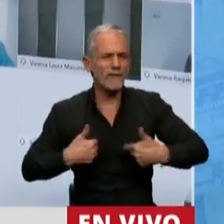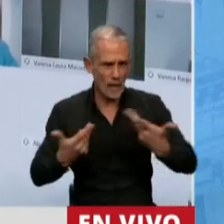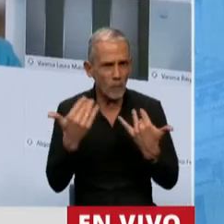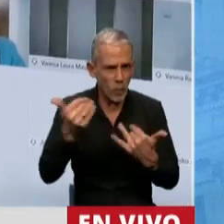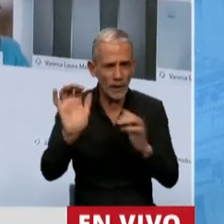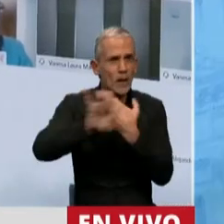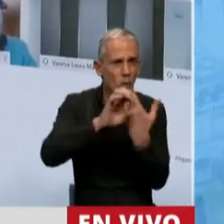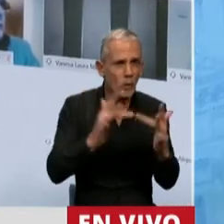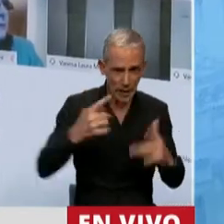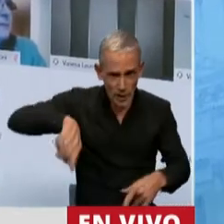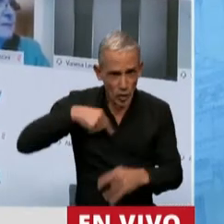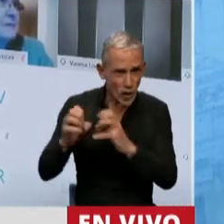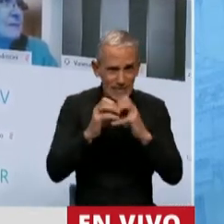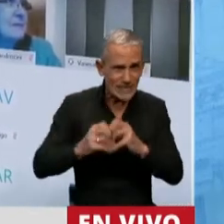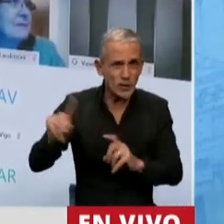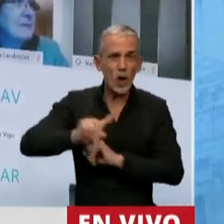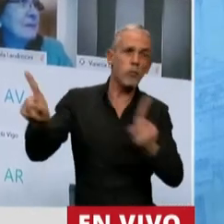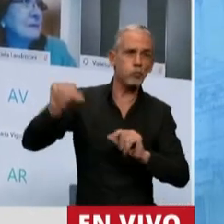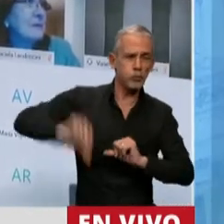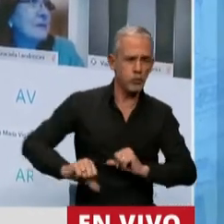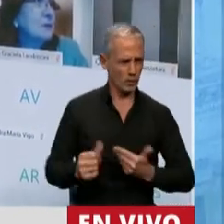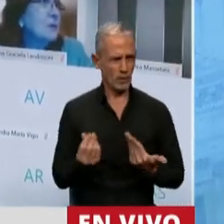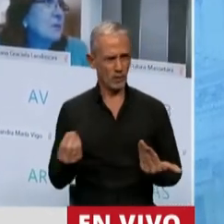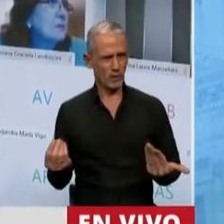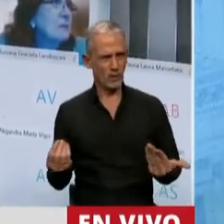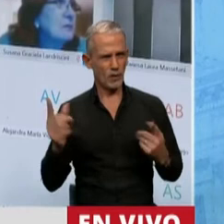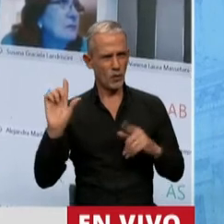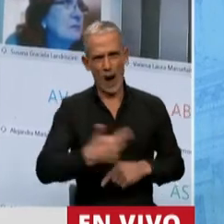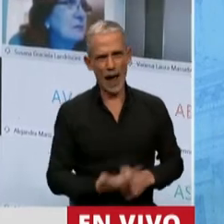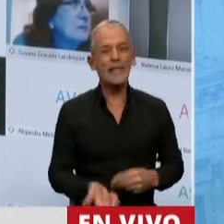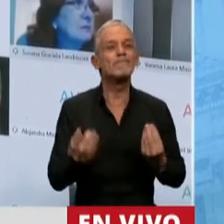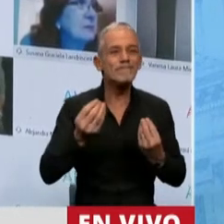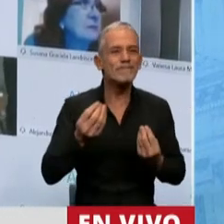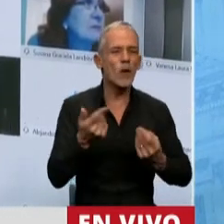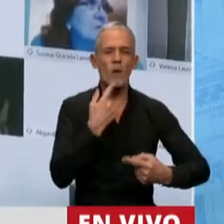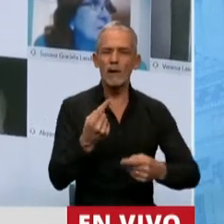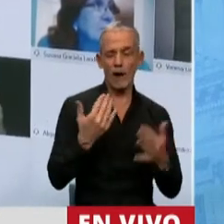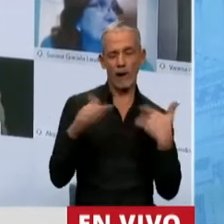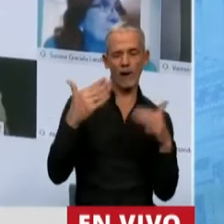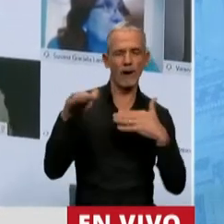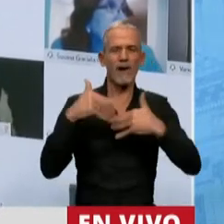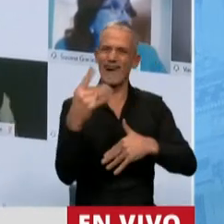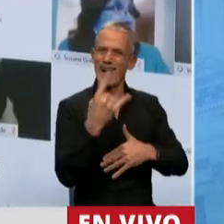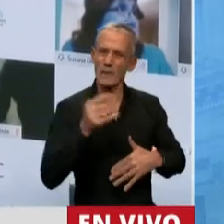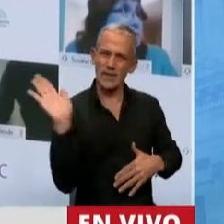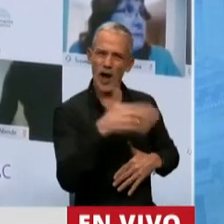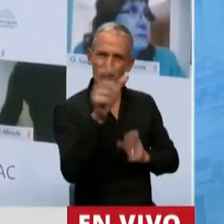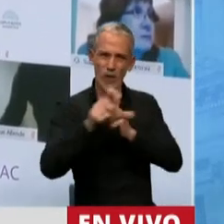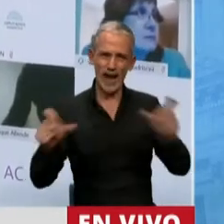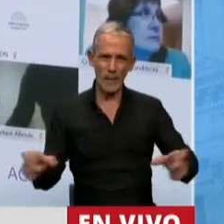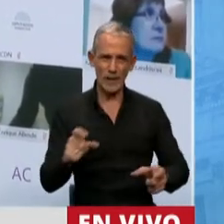telemática, y nosotros no somos capaces de sesionar de manera telemática, o lo que estamos diciendo es otra cosa y le estamos mintiendo a toda la gente